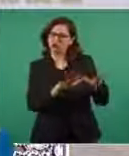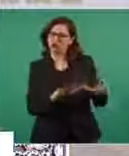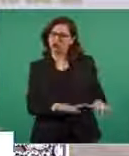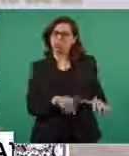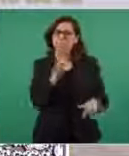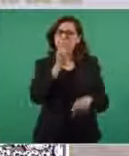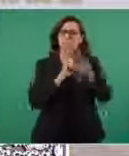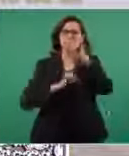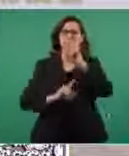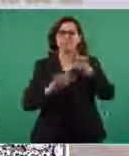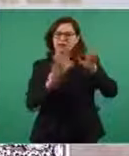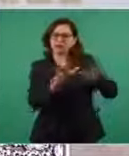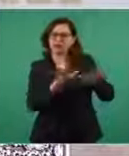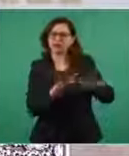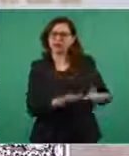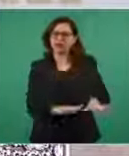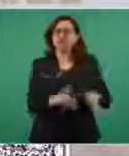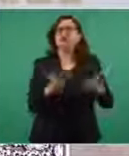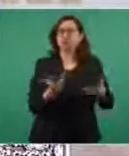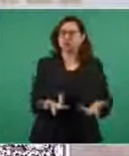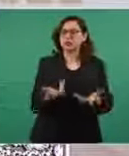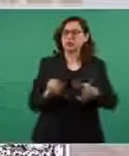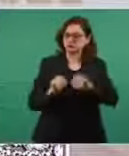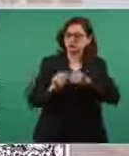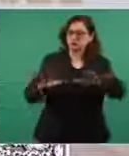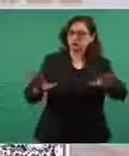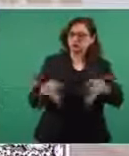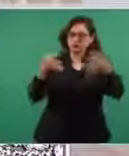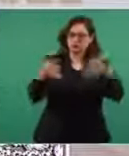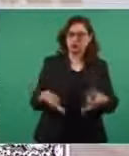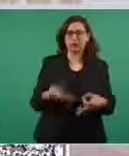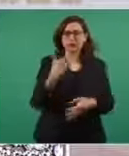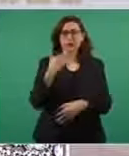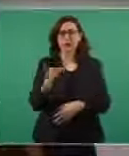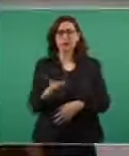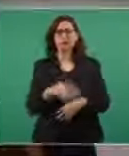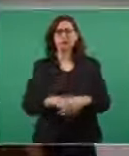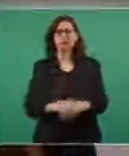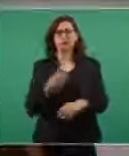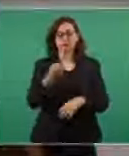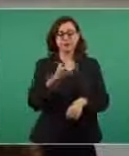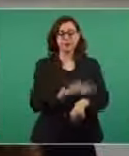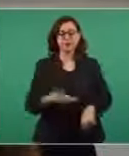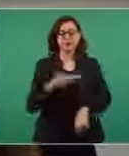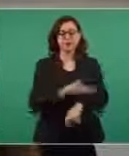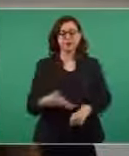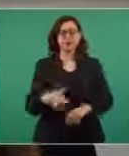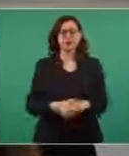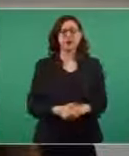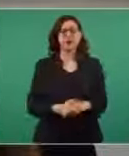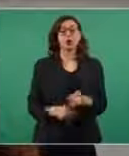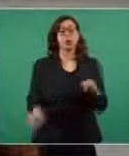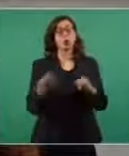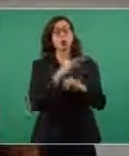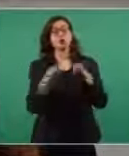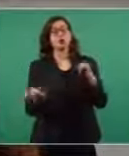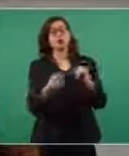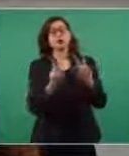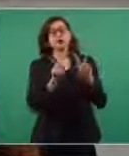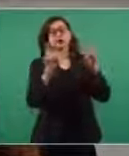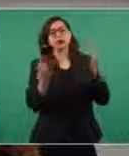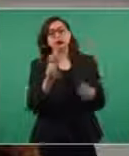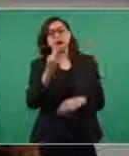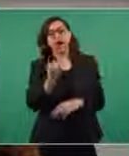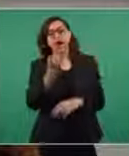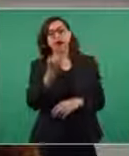buscar la la forma ¿no? de hacer muy bien ya lo último lo de Katia va a estar el